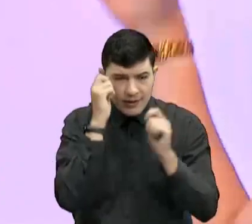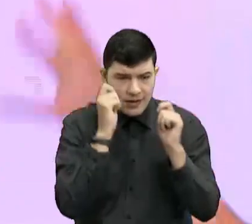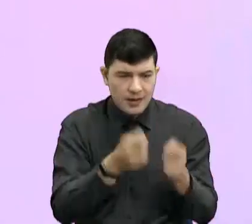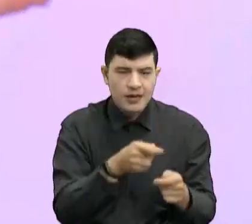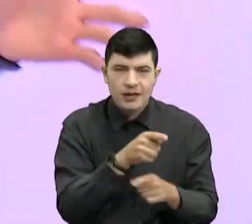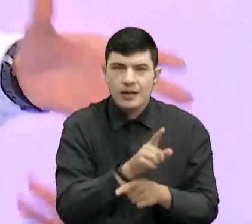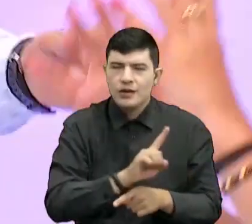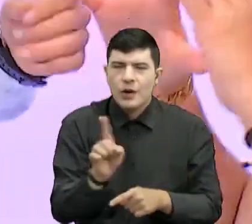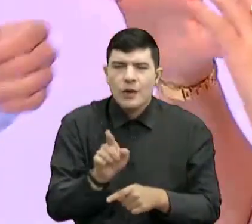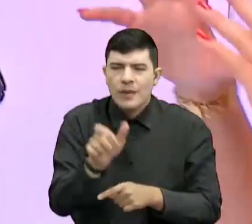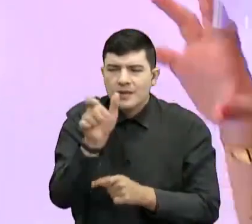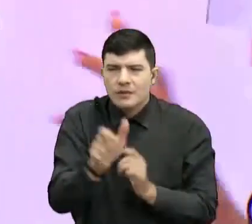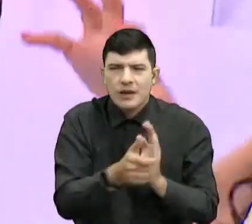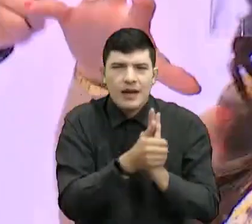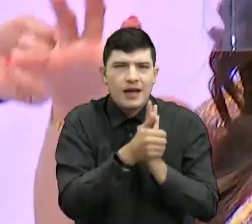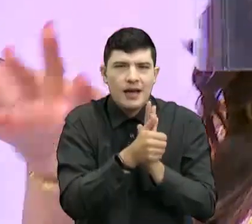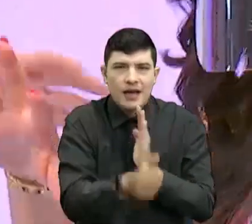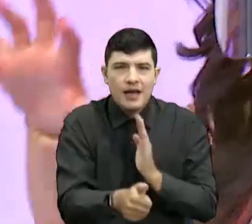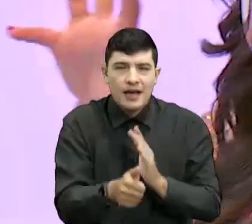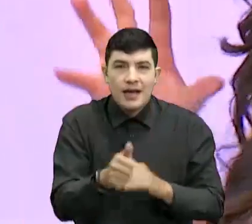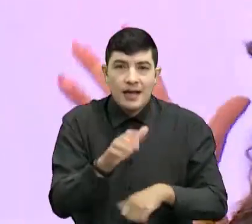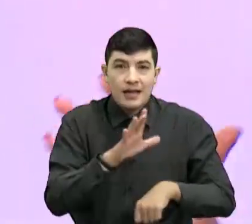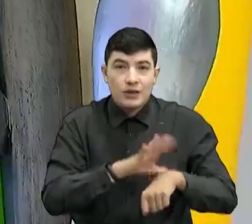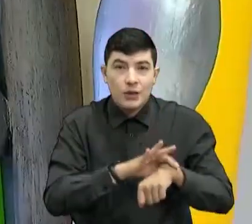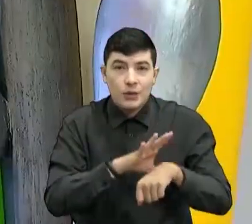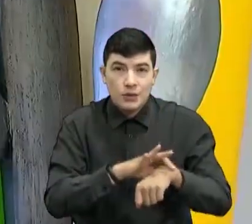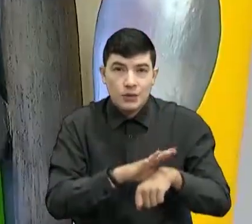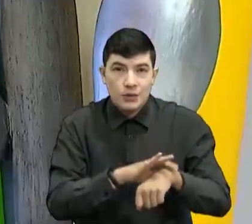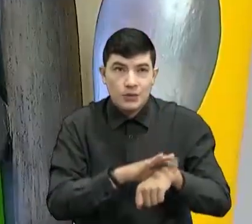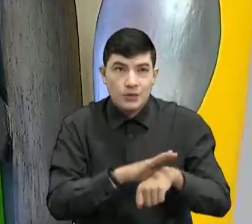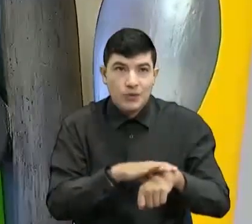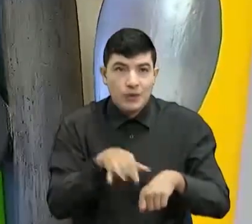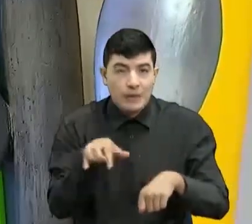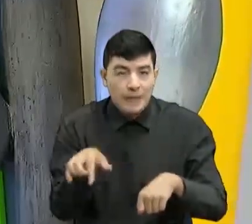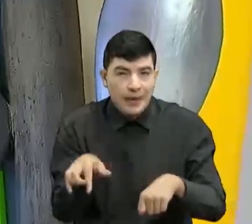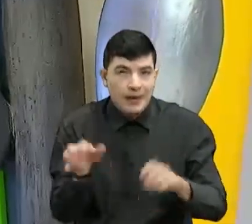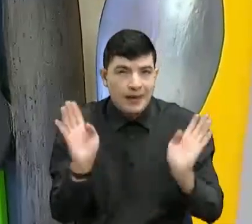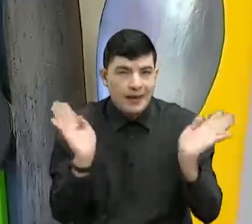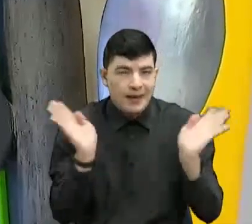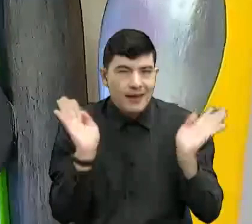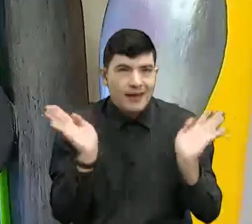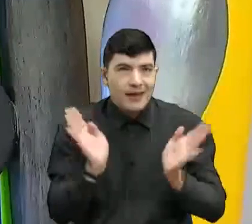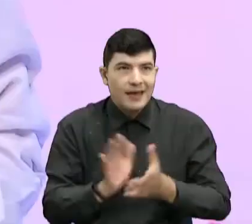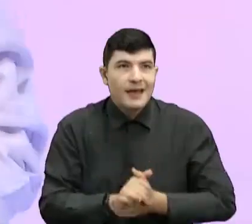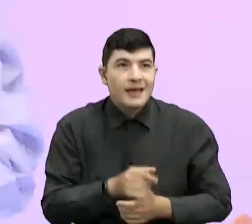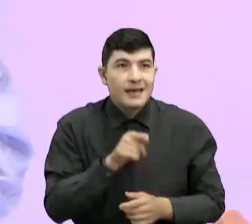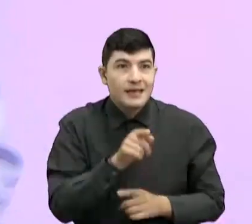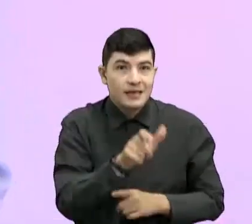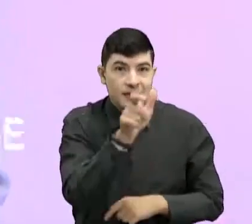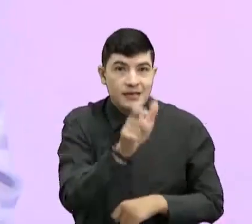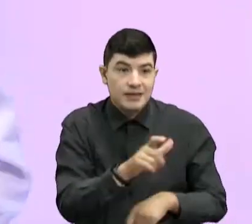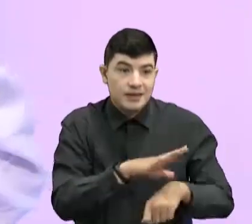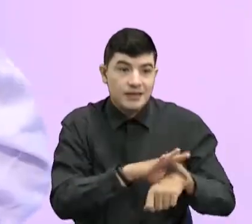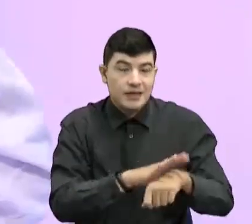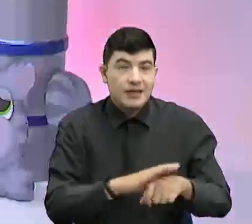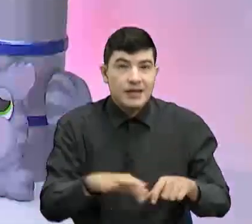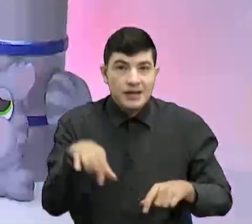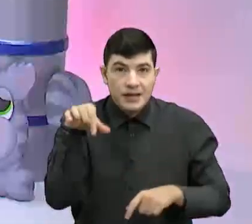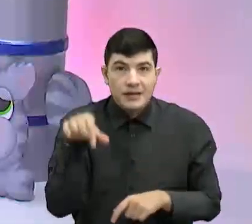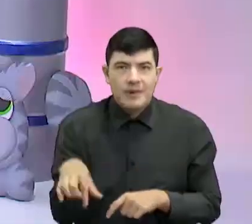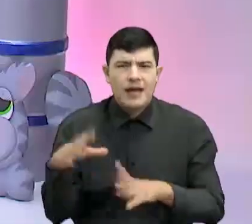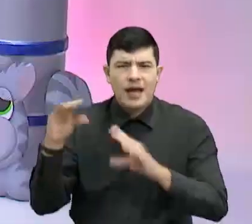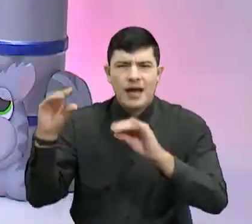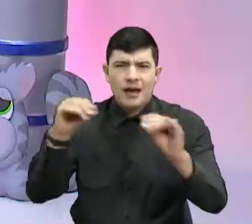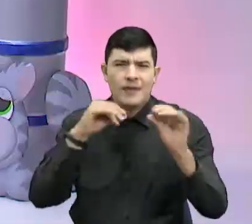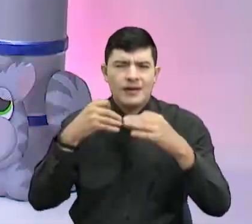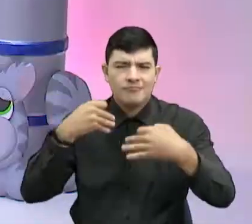Un experto, coloquen. Hoy nos acompañó un experto. Pónganlo, pónganlo. P nos va a estar hablando acerca de los órganos de los sentidos,